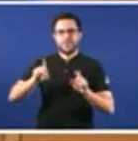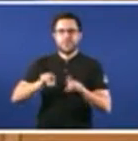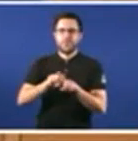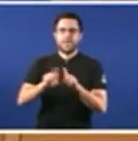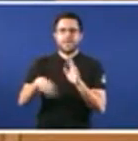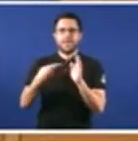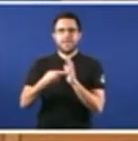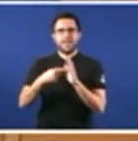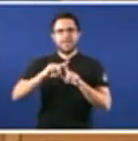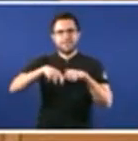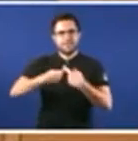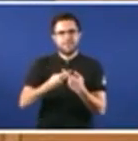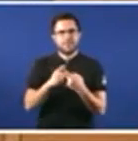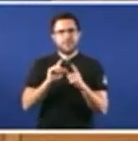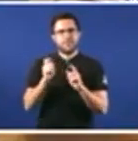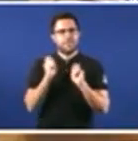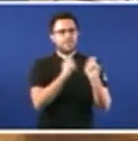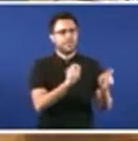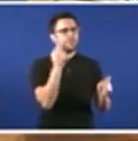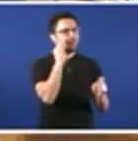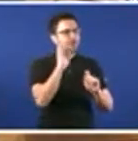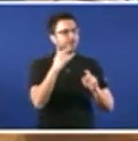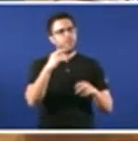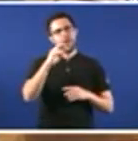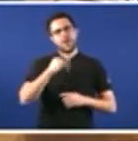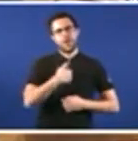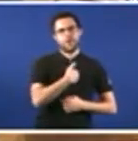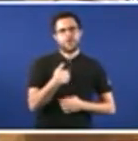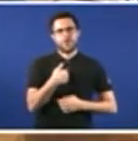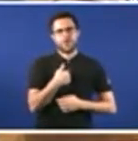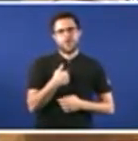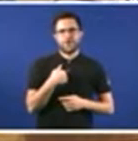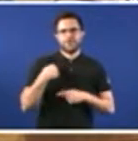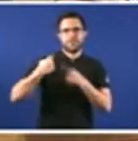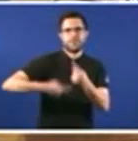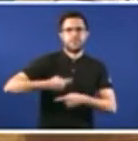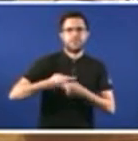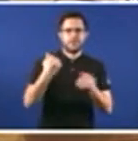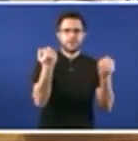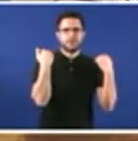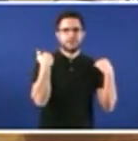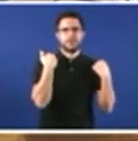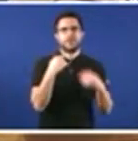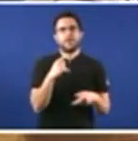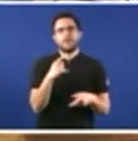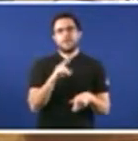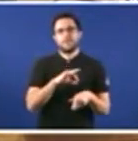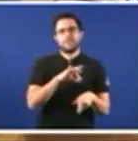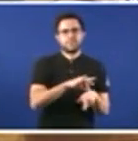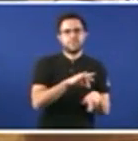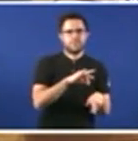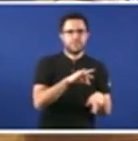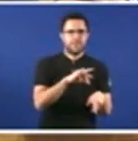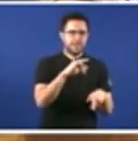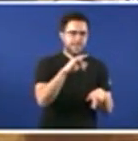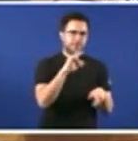que intenta devolver as mulleres os roles tradicionais a que se encarguen do cuidado dos nenos dos doentes, dos maiores para forrar